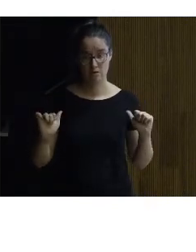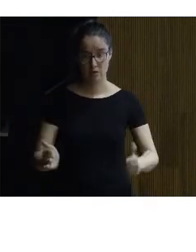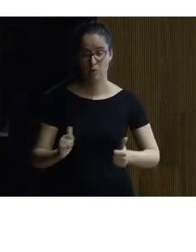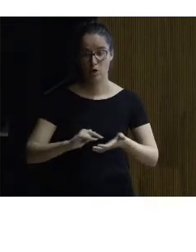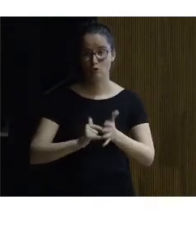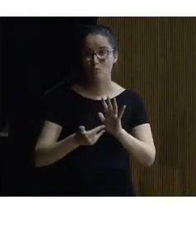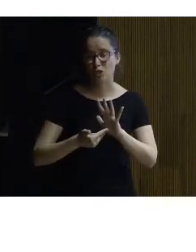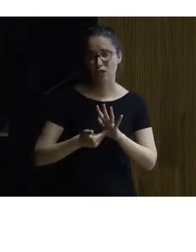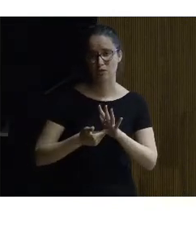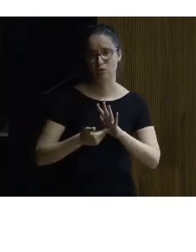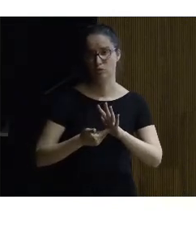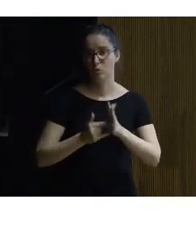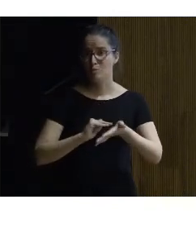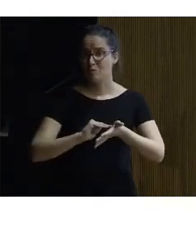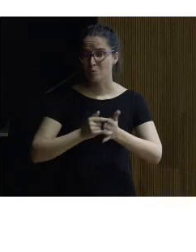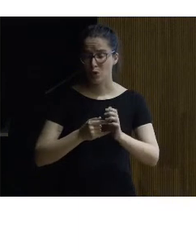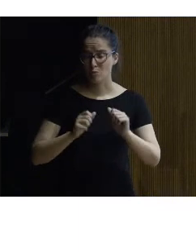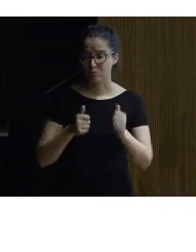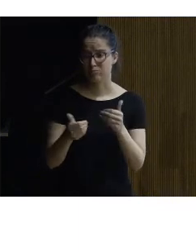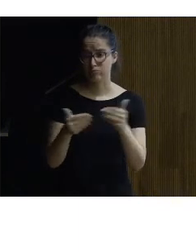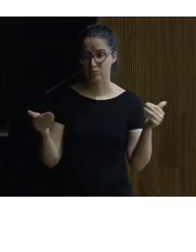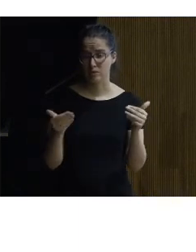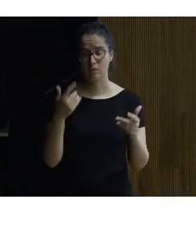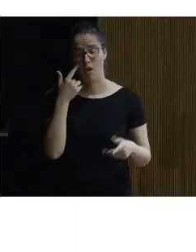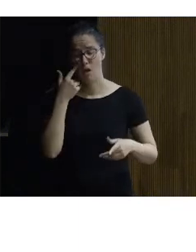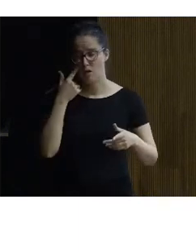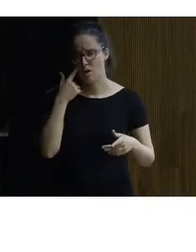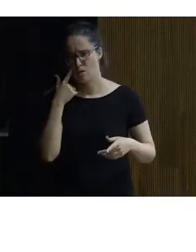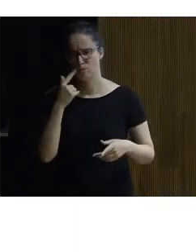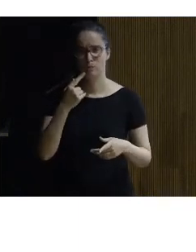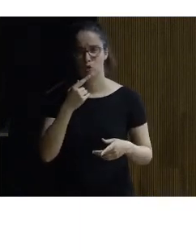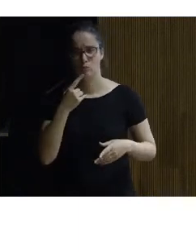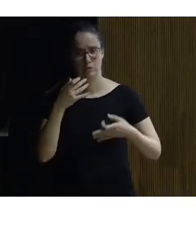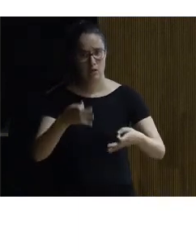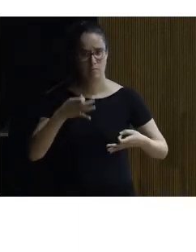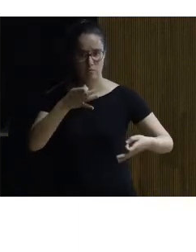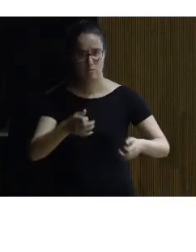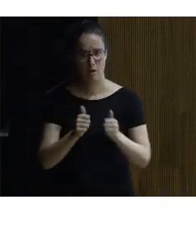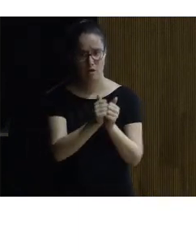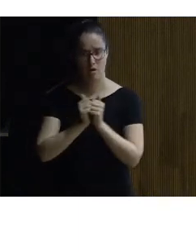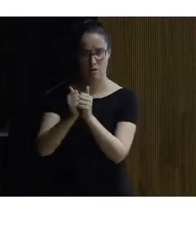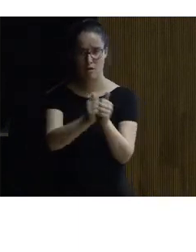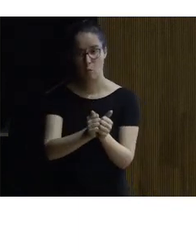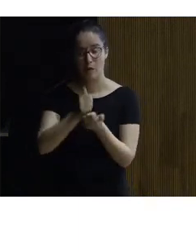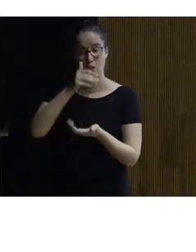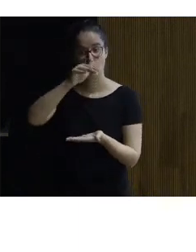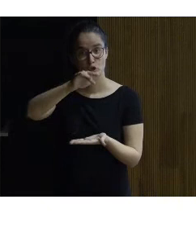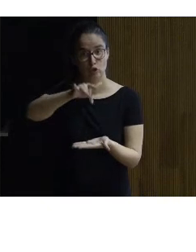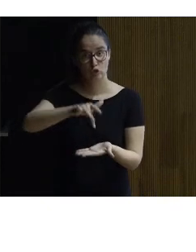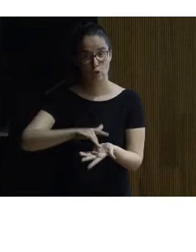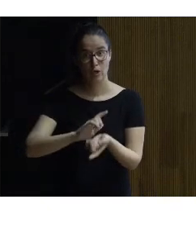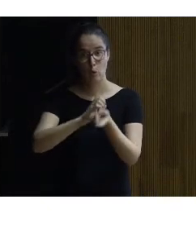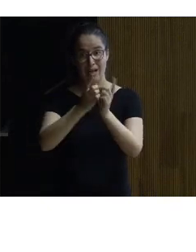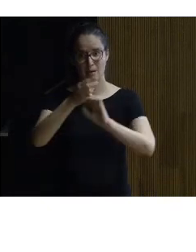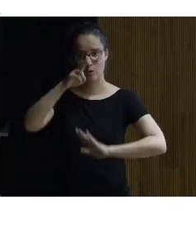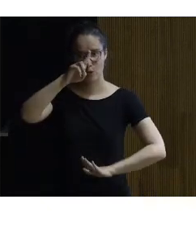proyectos está como he dicho antes ese ángel guardián permanente y también me gustaría decir que cuando hay un cambio